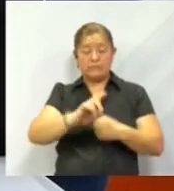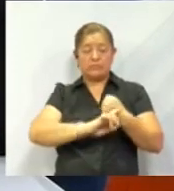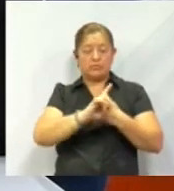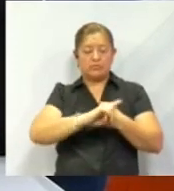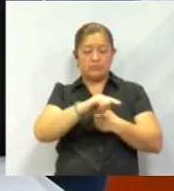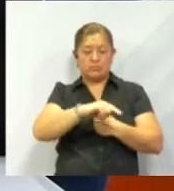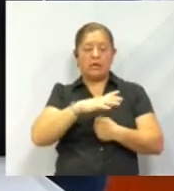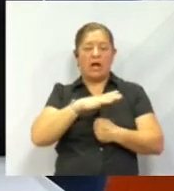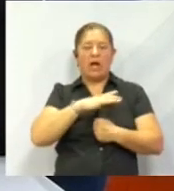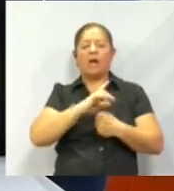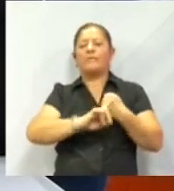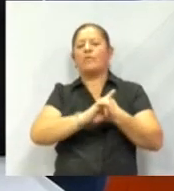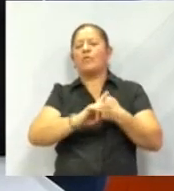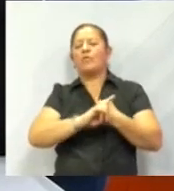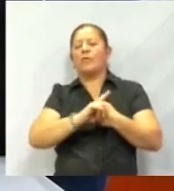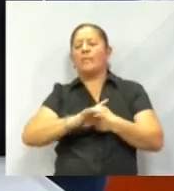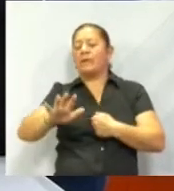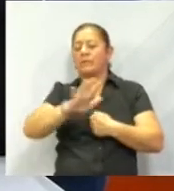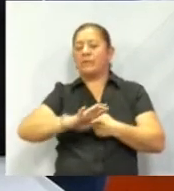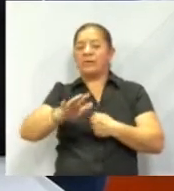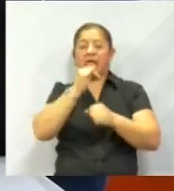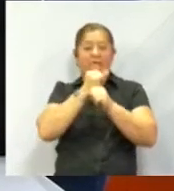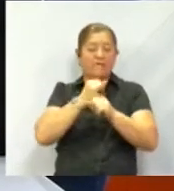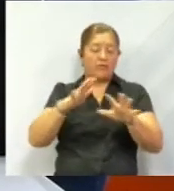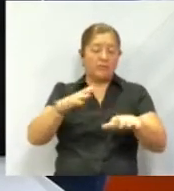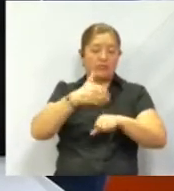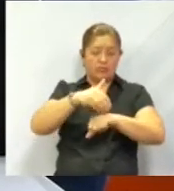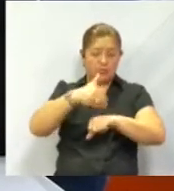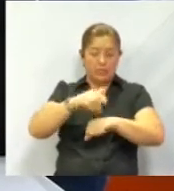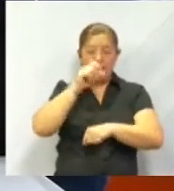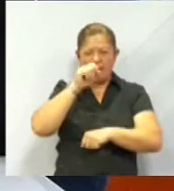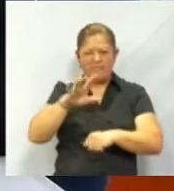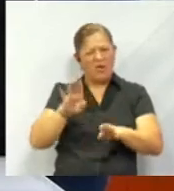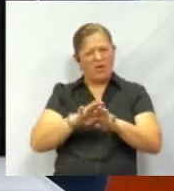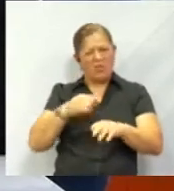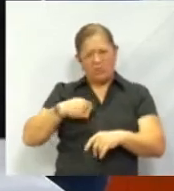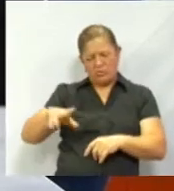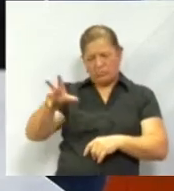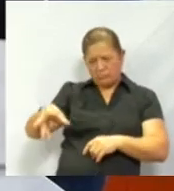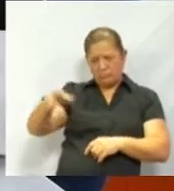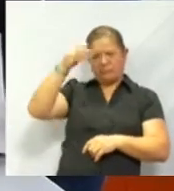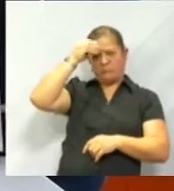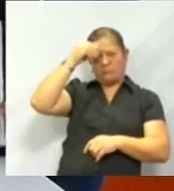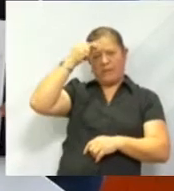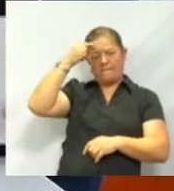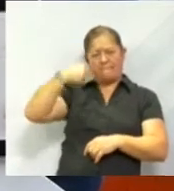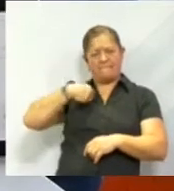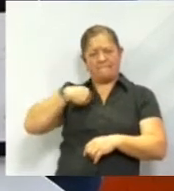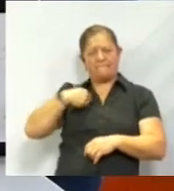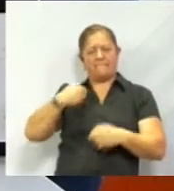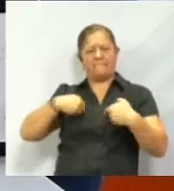representación espacial de la información numérica y la interpretación de la información numérica representada.